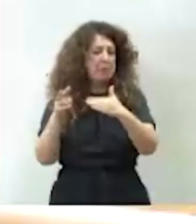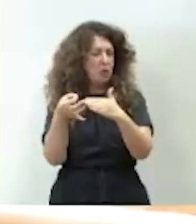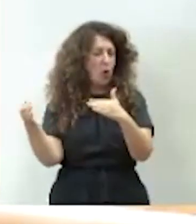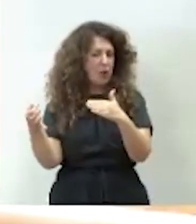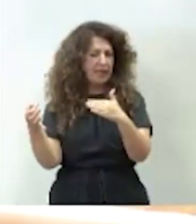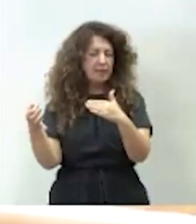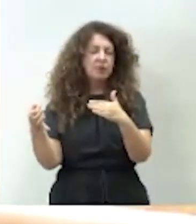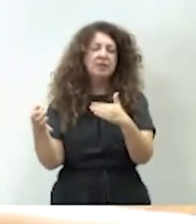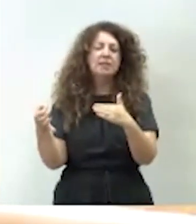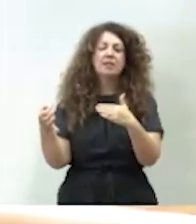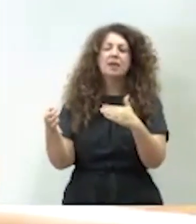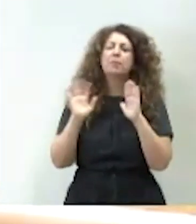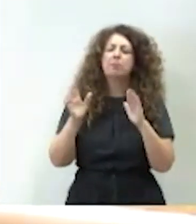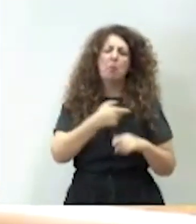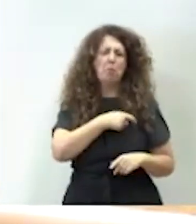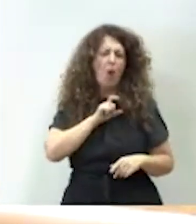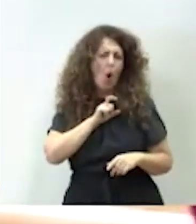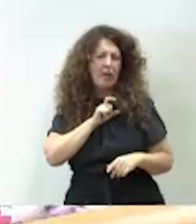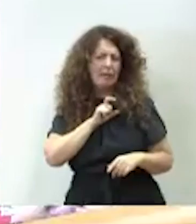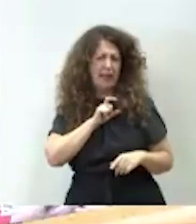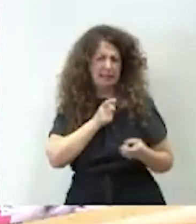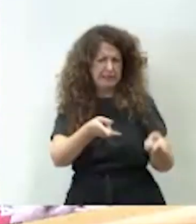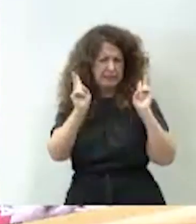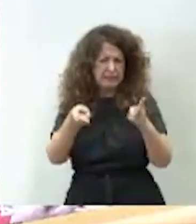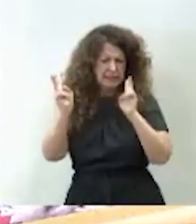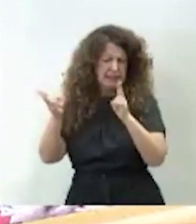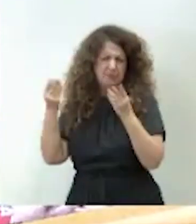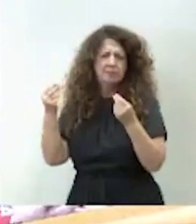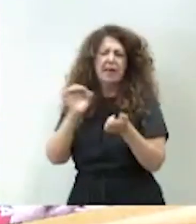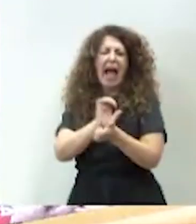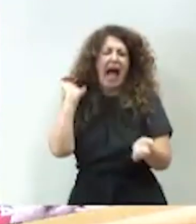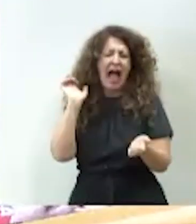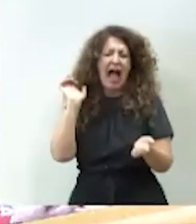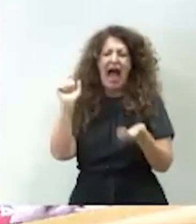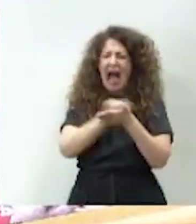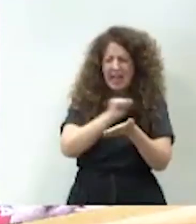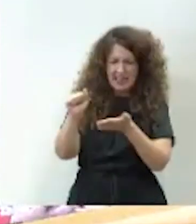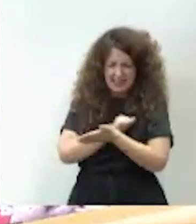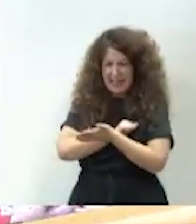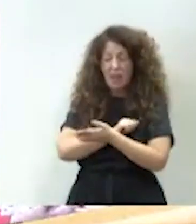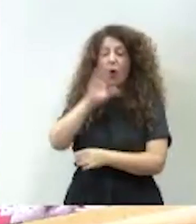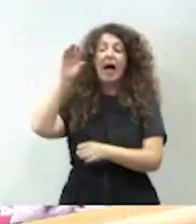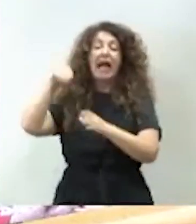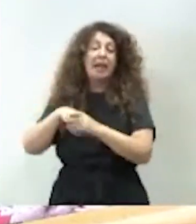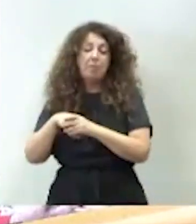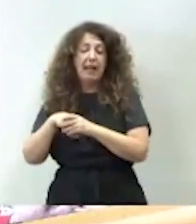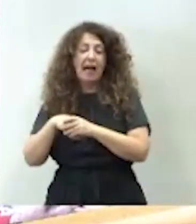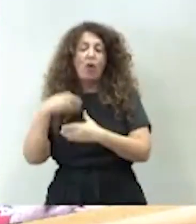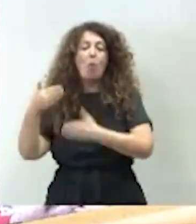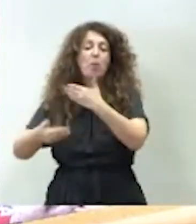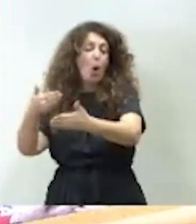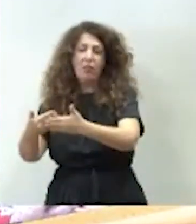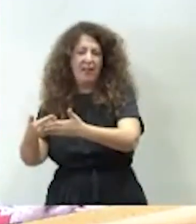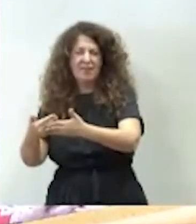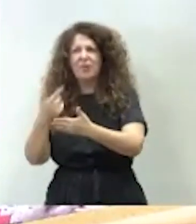aunque han salido hasta ahora más policías amnistiados que no implicados en el procés. Pero vamos, después hablamos de desigualdad y de discriminación.